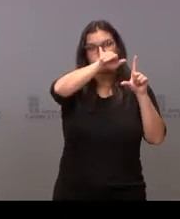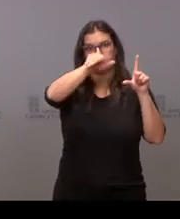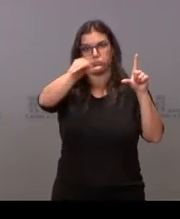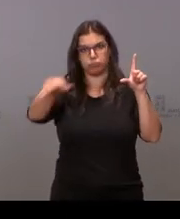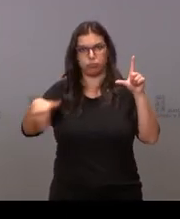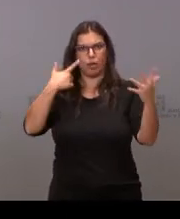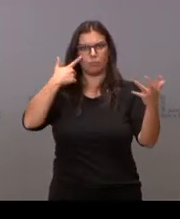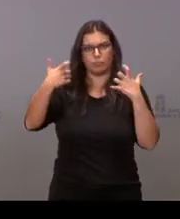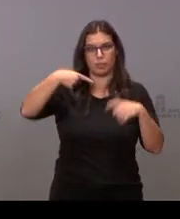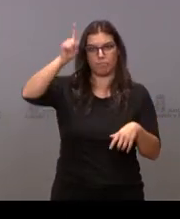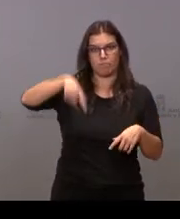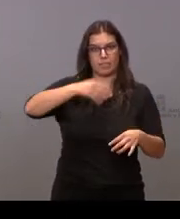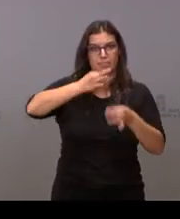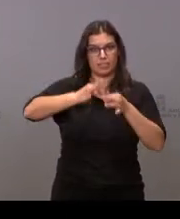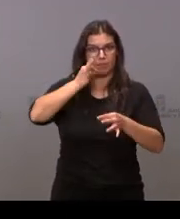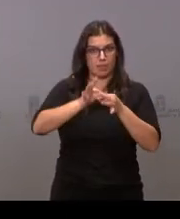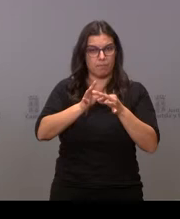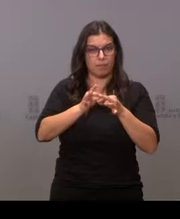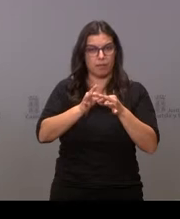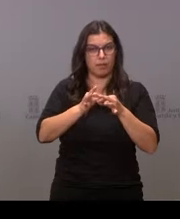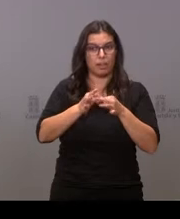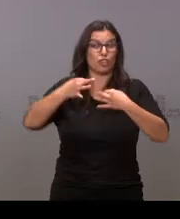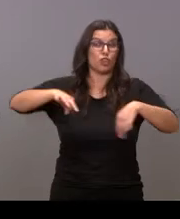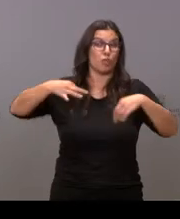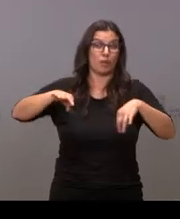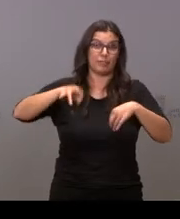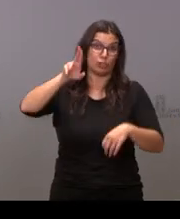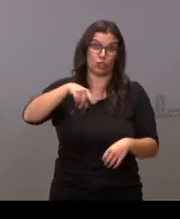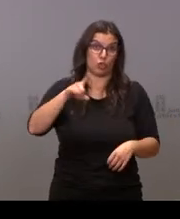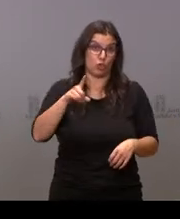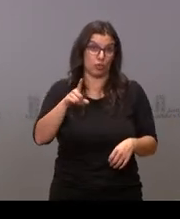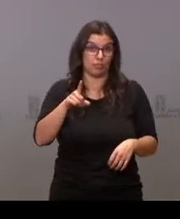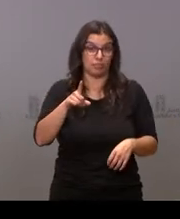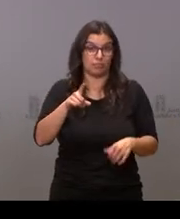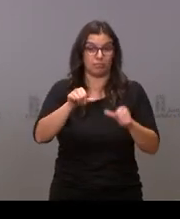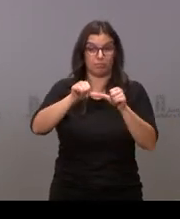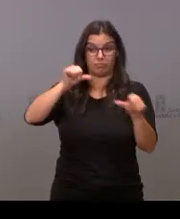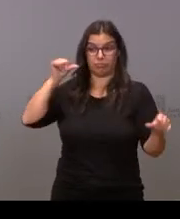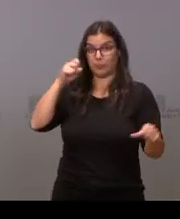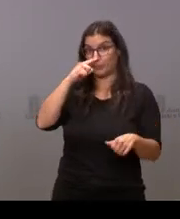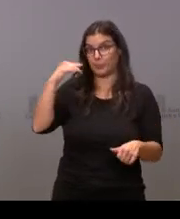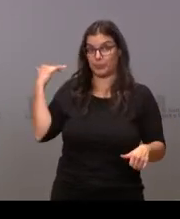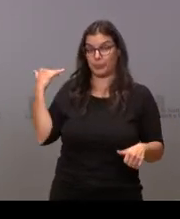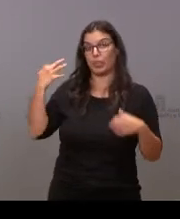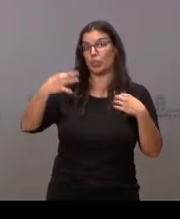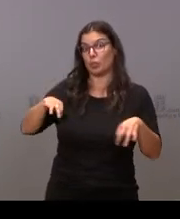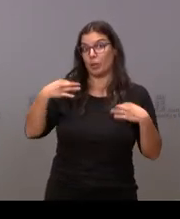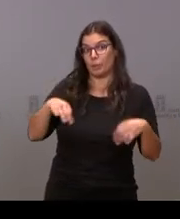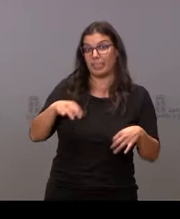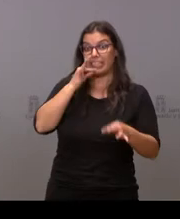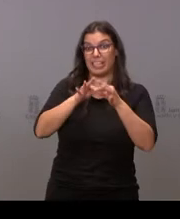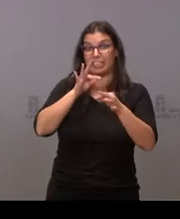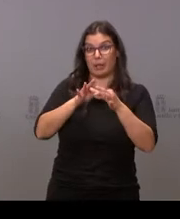septiembre, que no es lo habitual en las curvas de comportamiento del paro. Esto nos hace ser